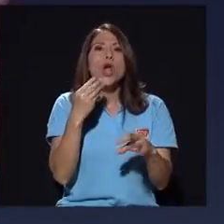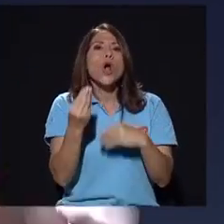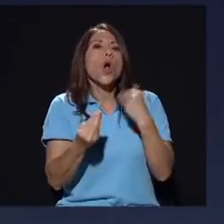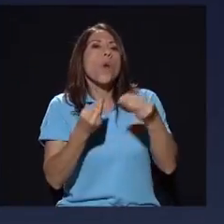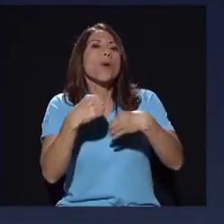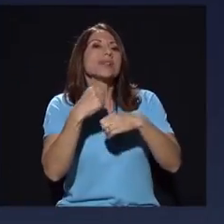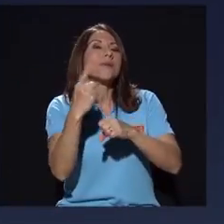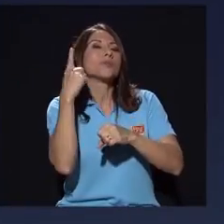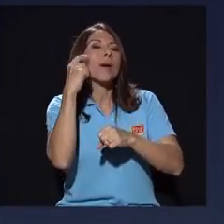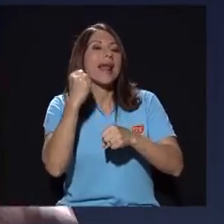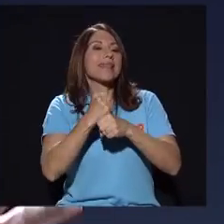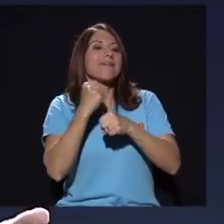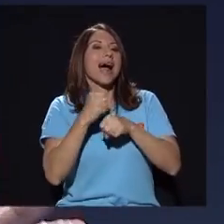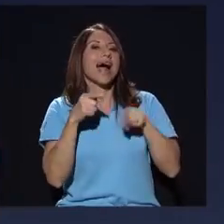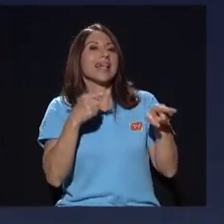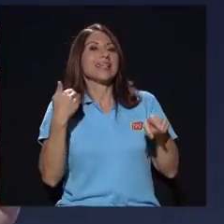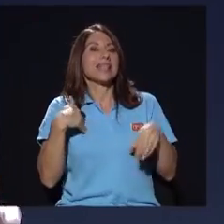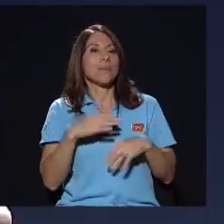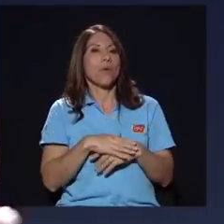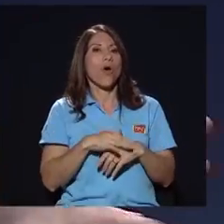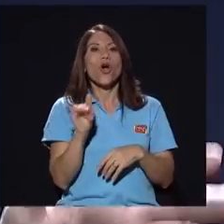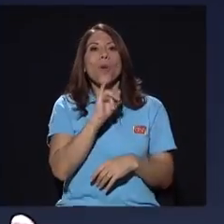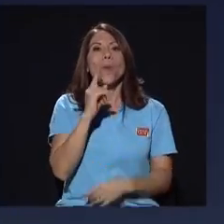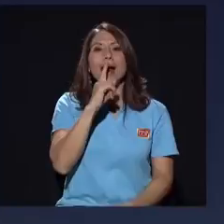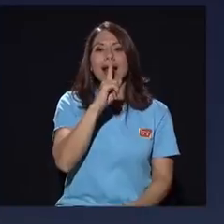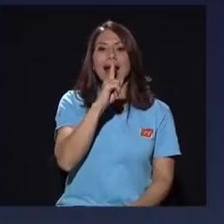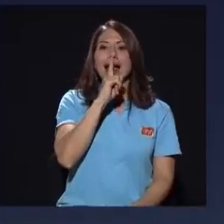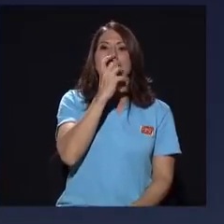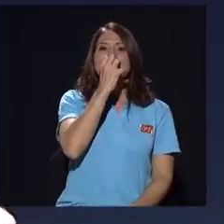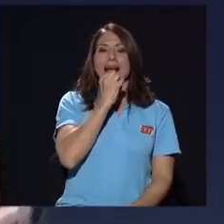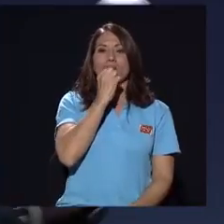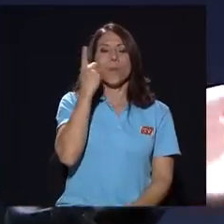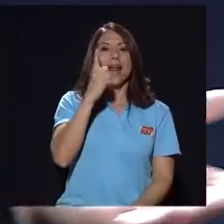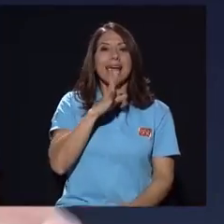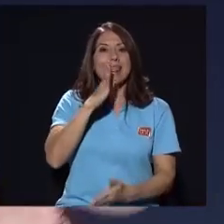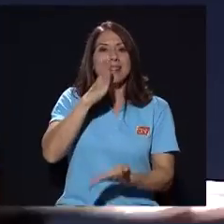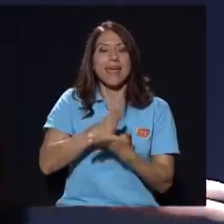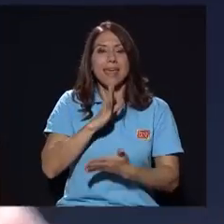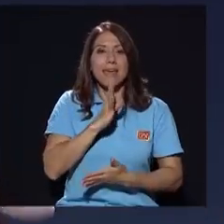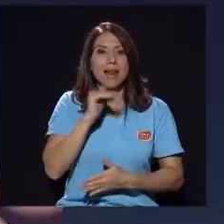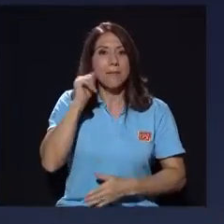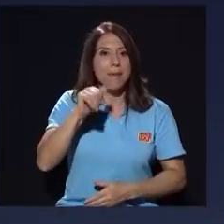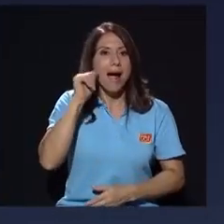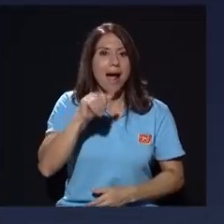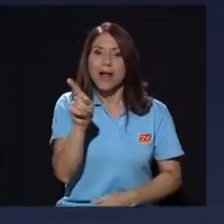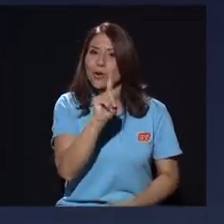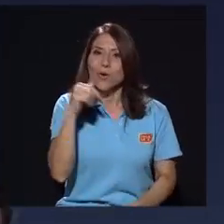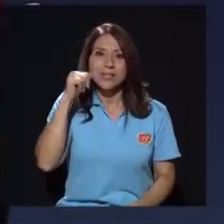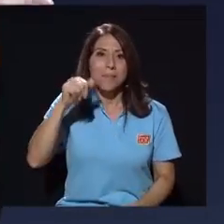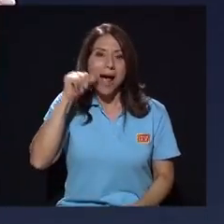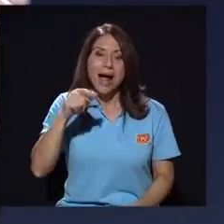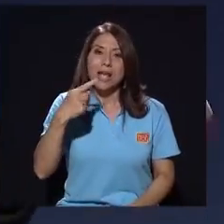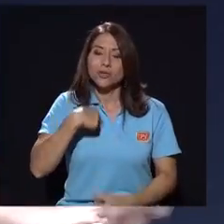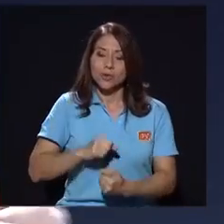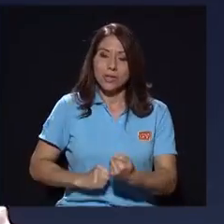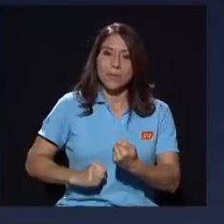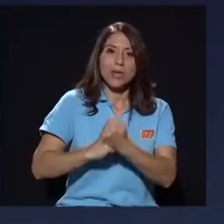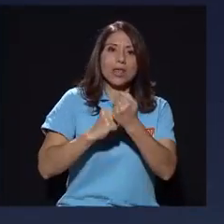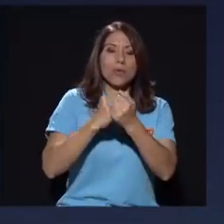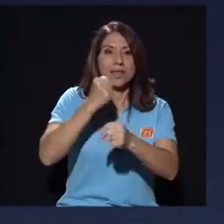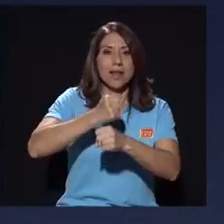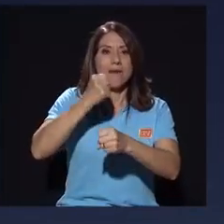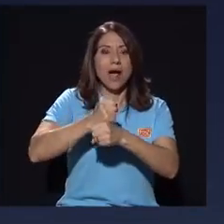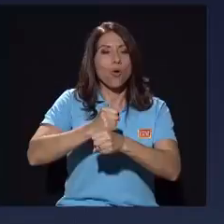como para callarlo para que deje hablar paja no es paja lo que yo estoy hablando porque además estoy apoyándome en el trabajo de compañeros absolutos